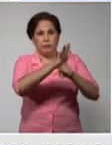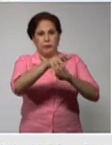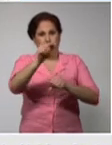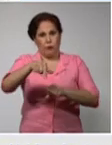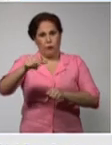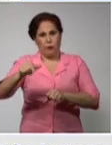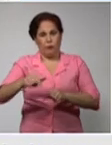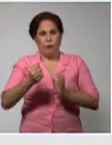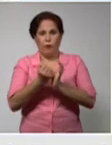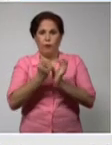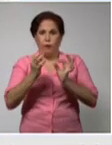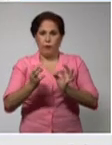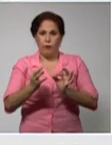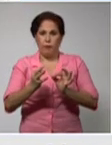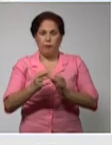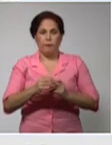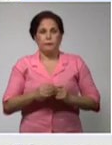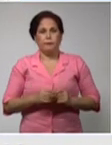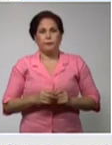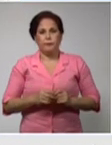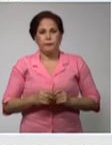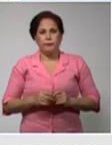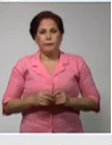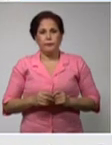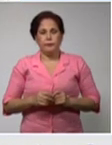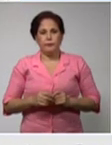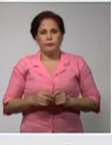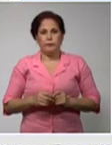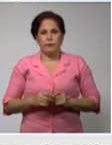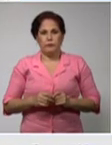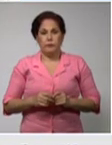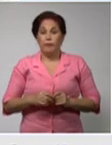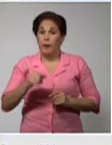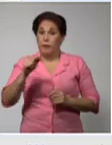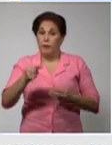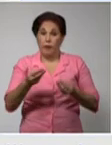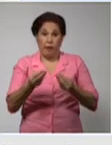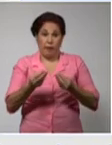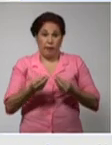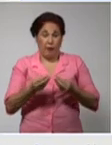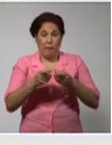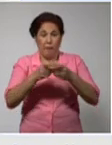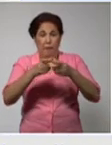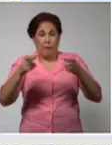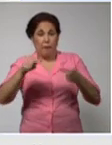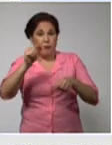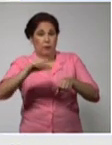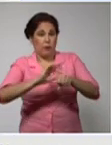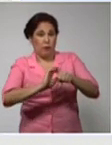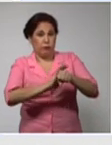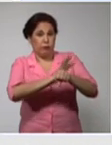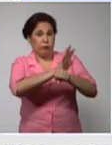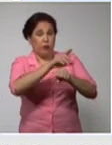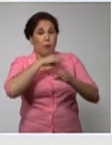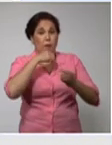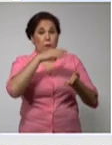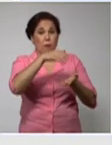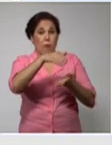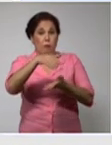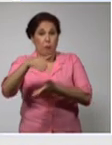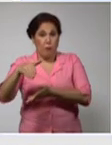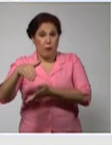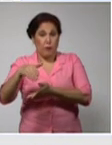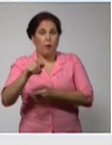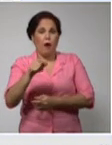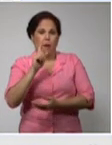confirmados en el día de ayer y los que aportan el mayor número de casos fallecidos pues